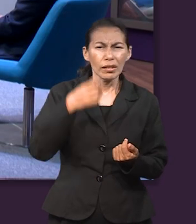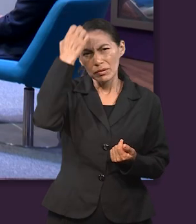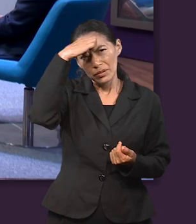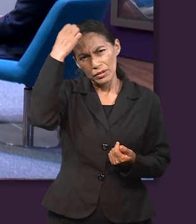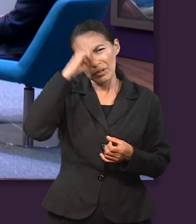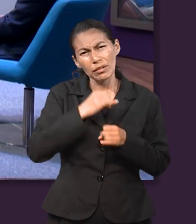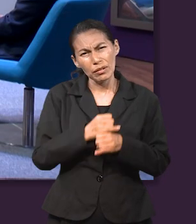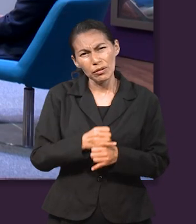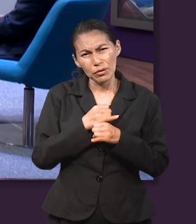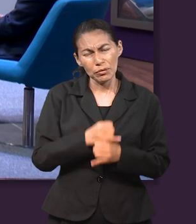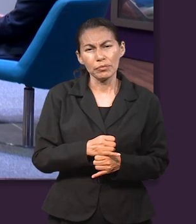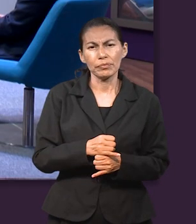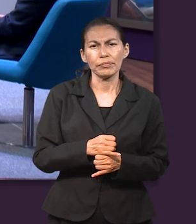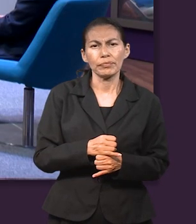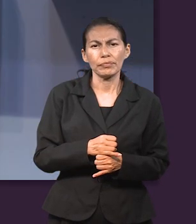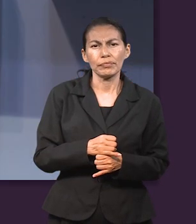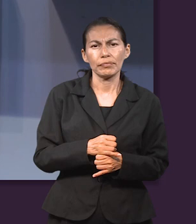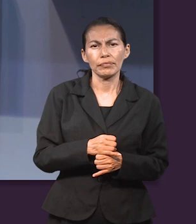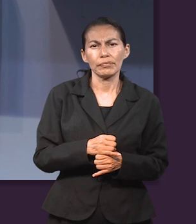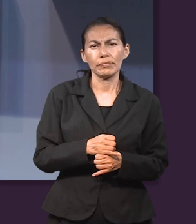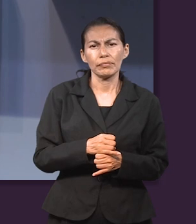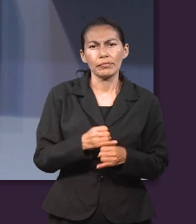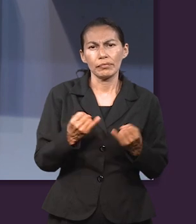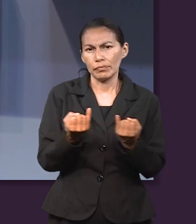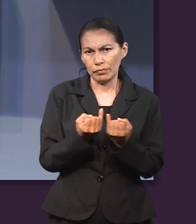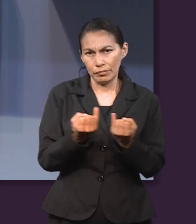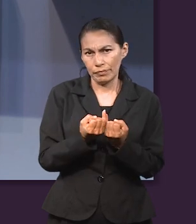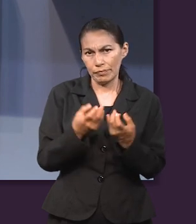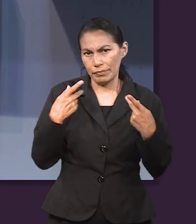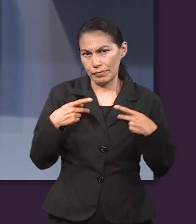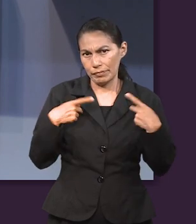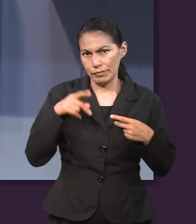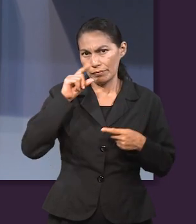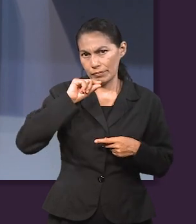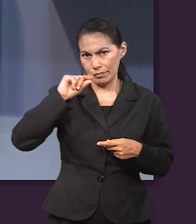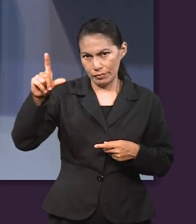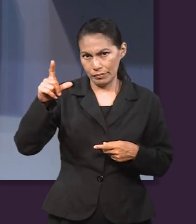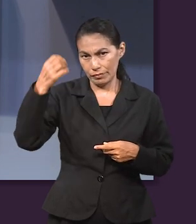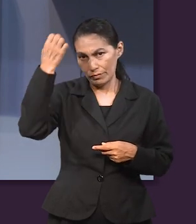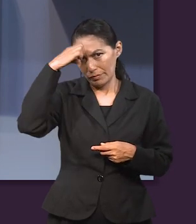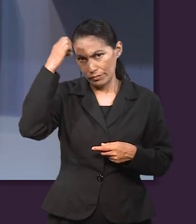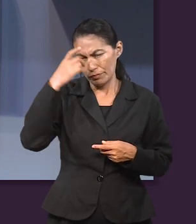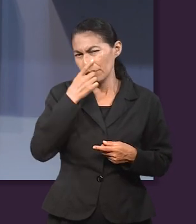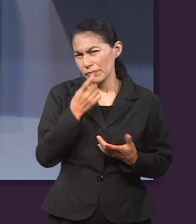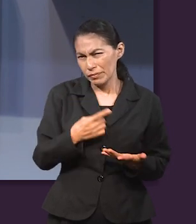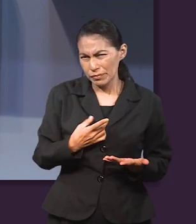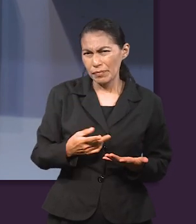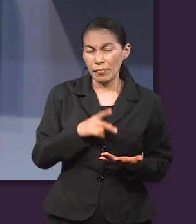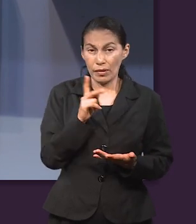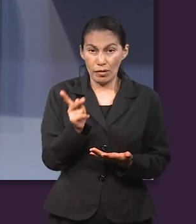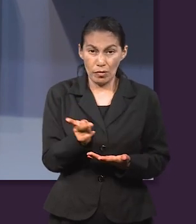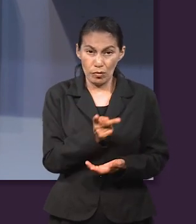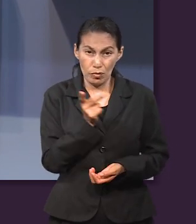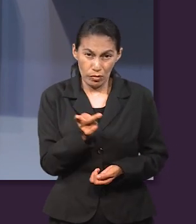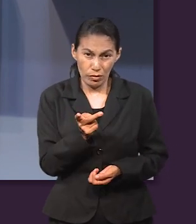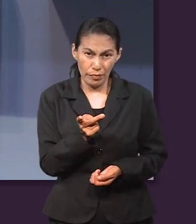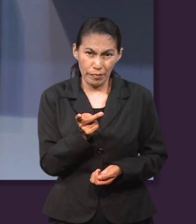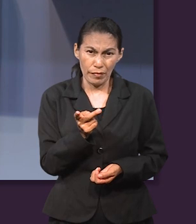alaba. Vale, pues ahí tenemos un análisis más profundo de la experiencia de Job. Pero vamos también a